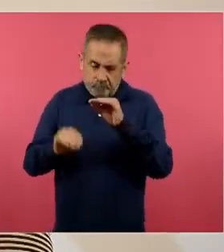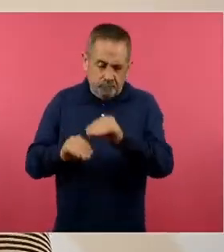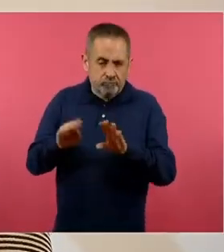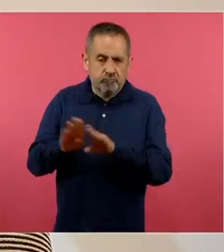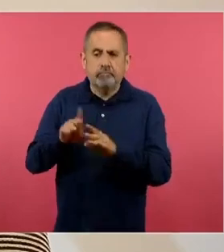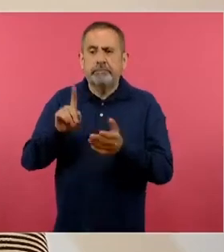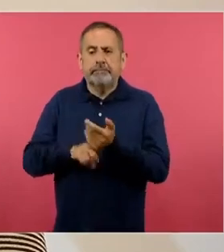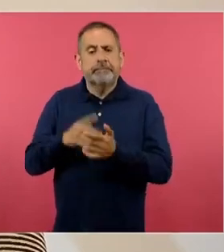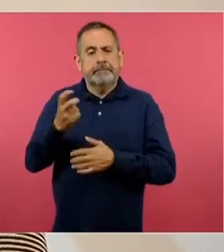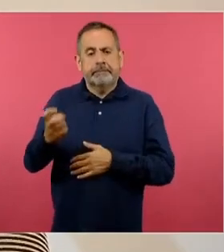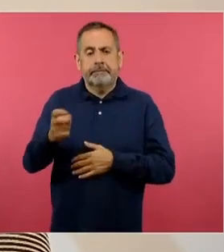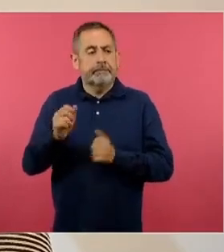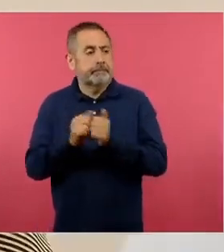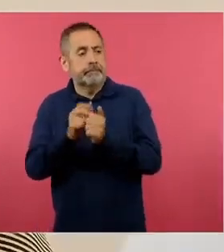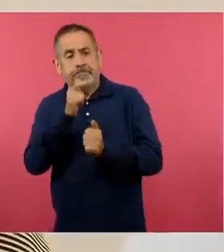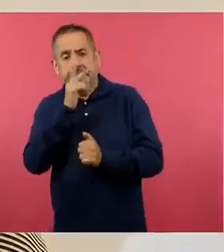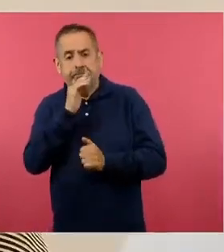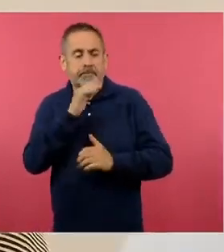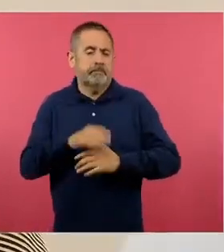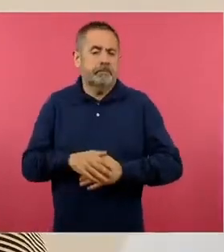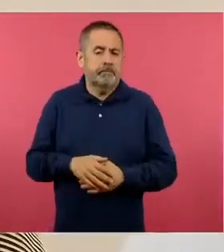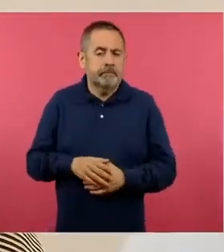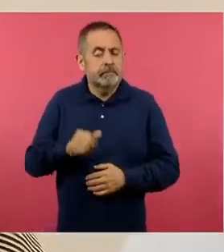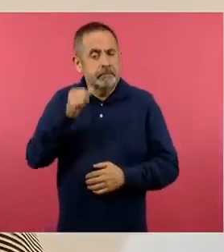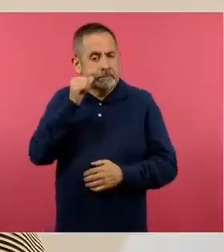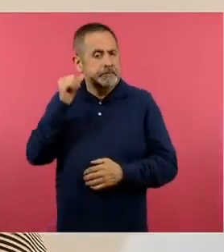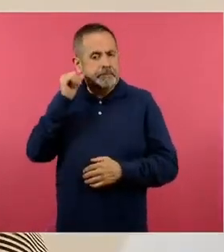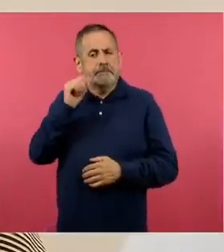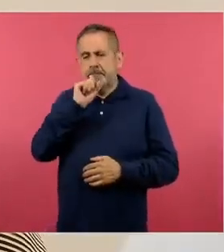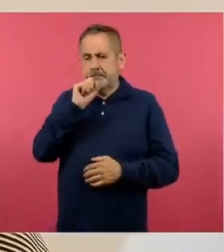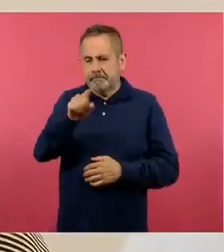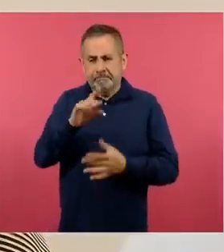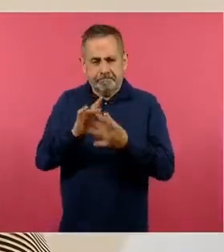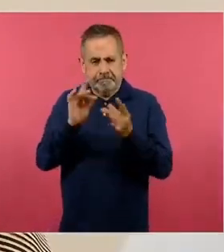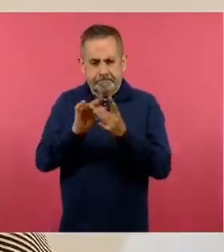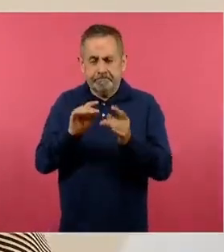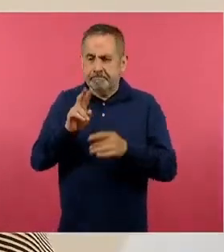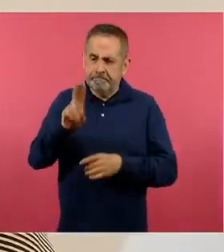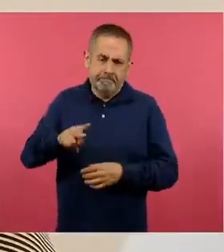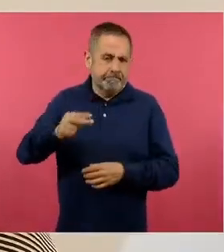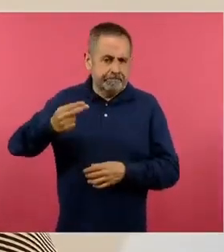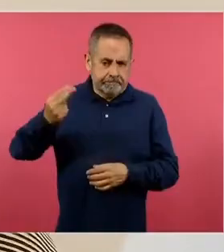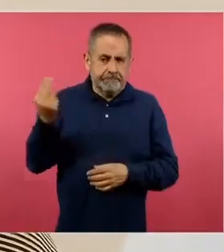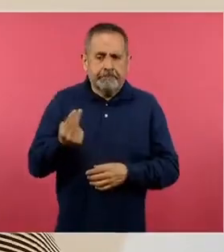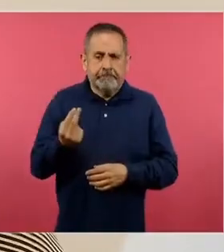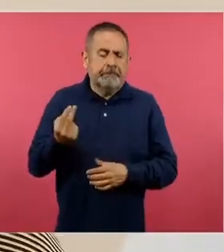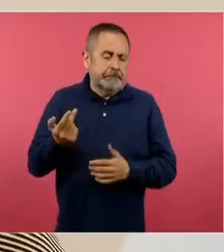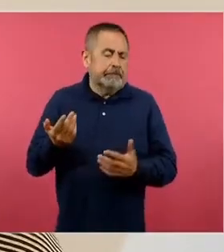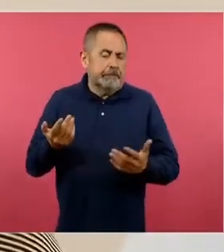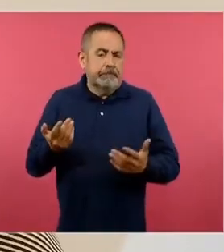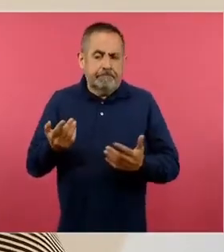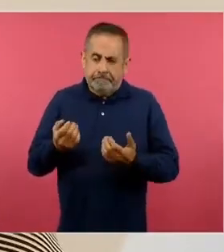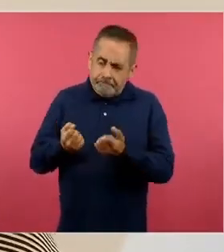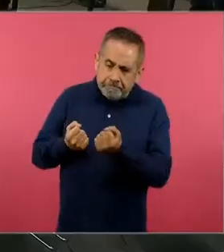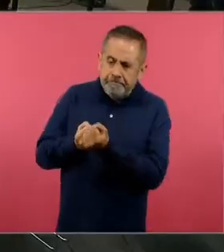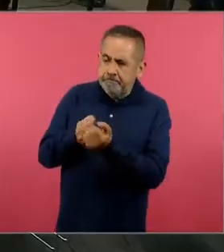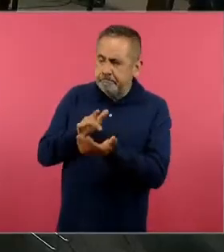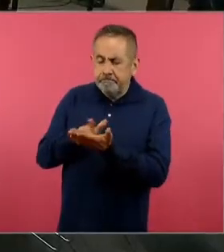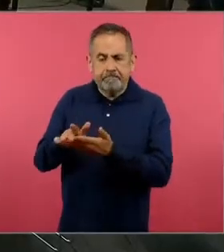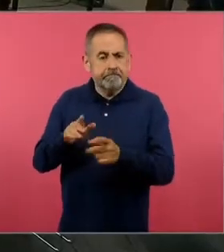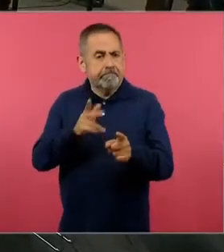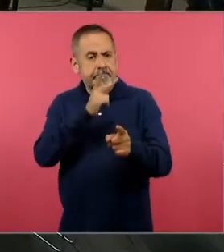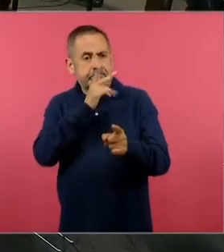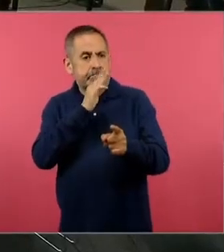recupera esta relación con los padres. El día de ayer justamente se mencionaba la necesidad de fortalecer el